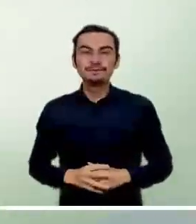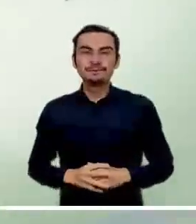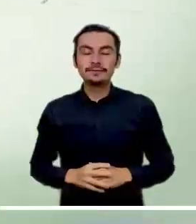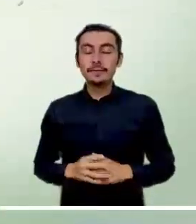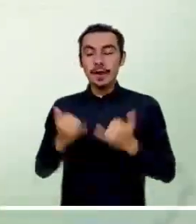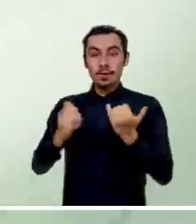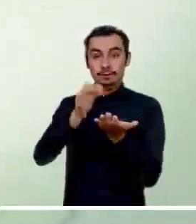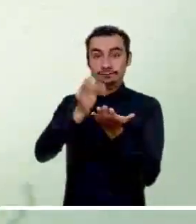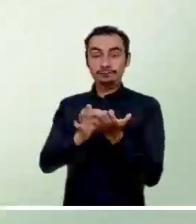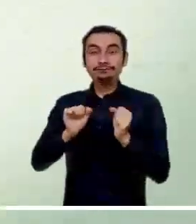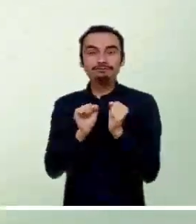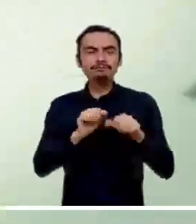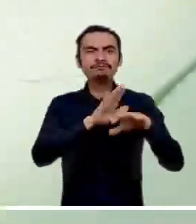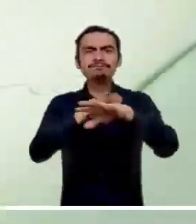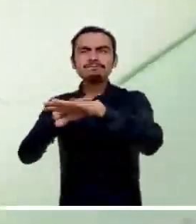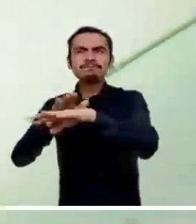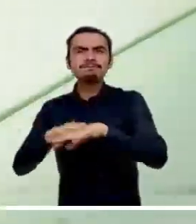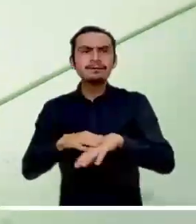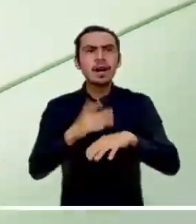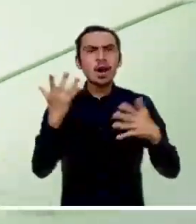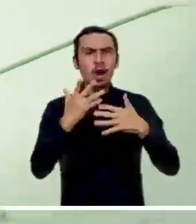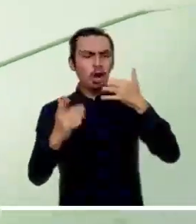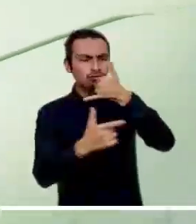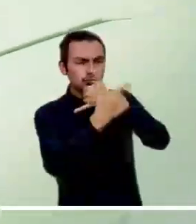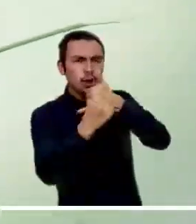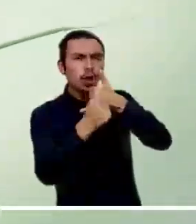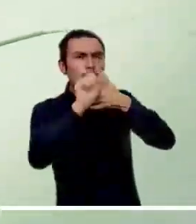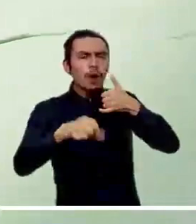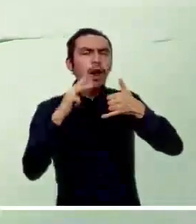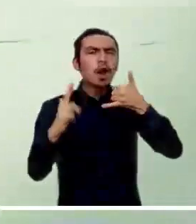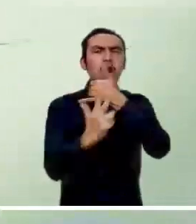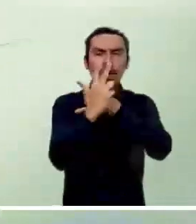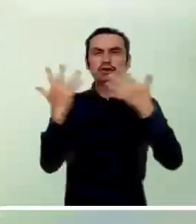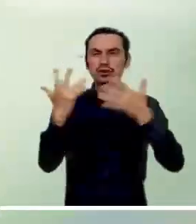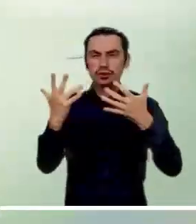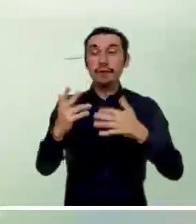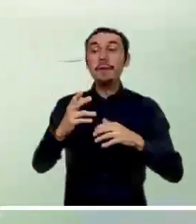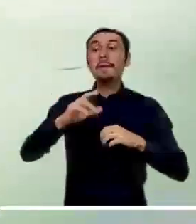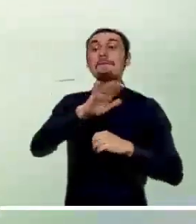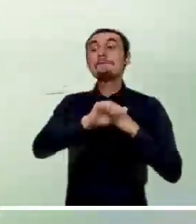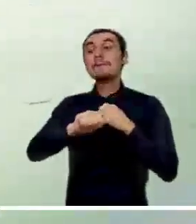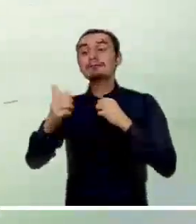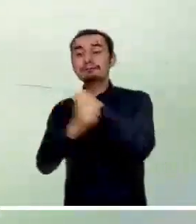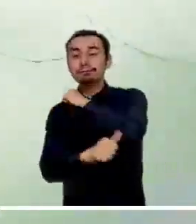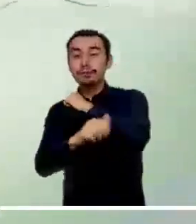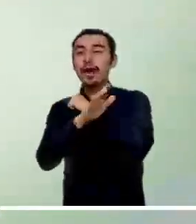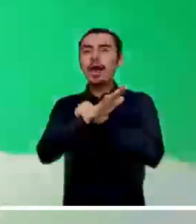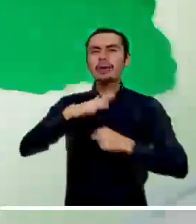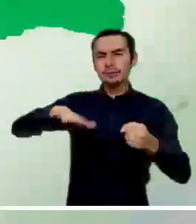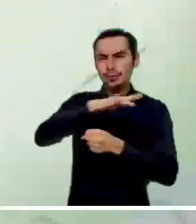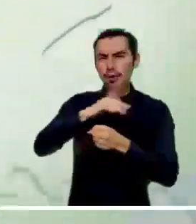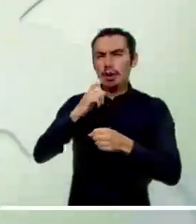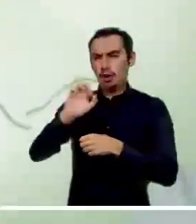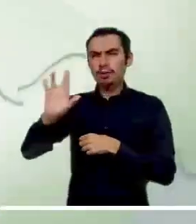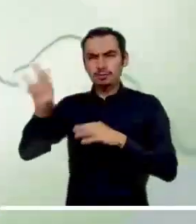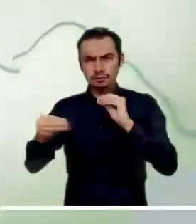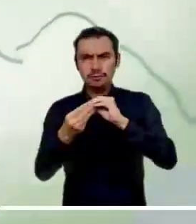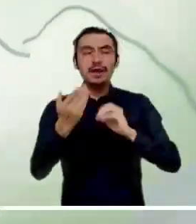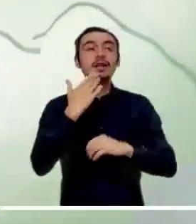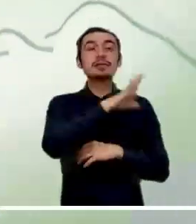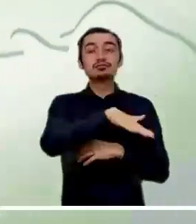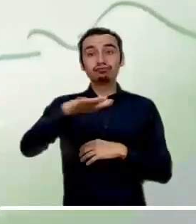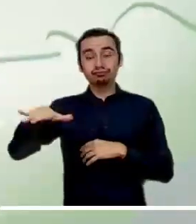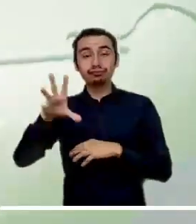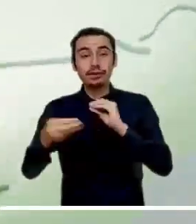precipitaciones en Antioquia, Santander, Norte de Santander, Boyacá y Cundinamarca. También pueden presentarse lloviznas